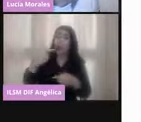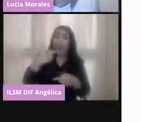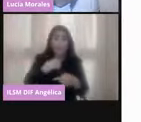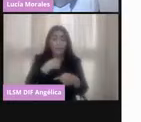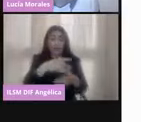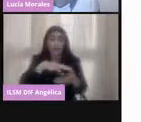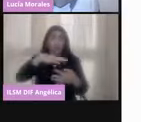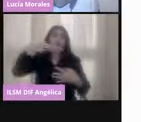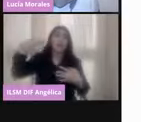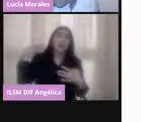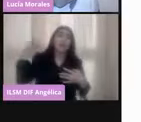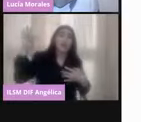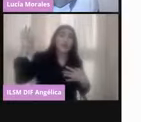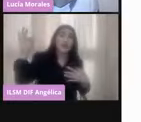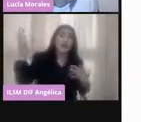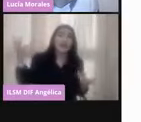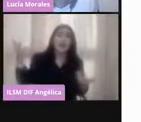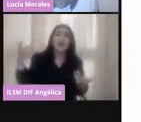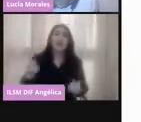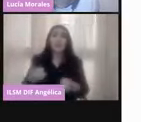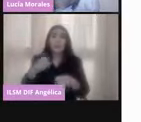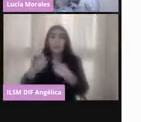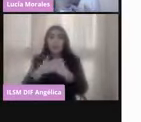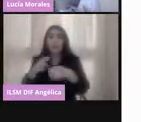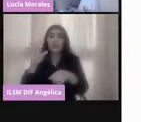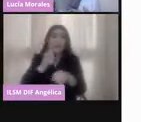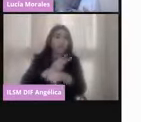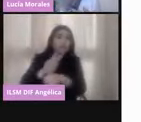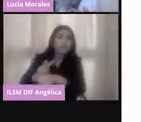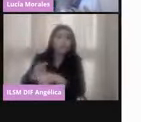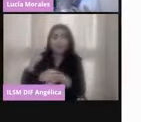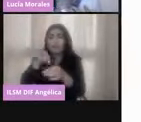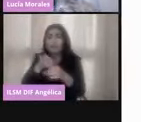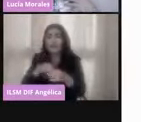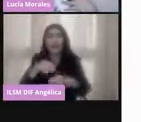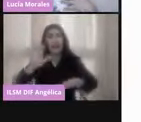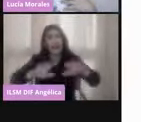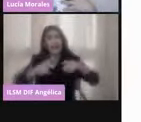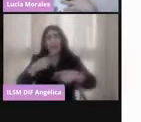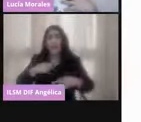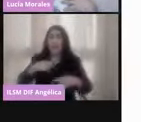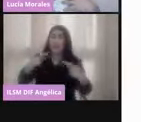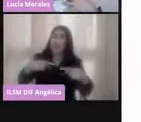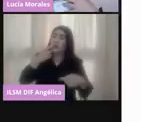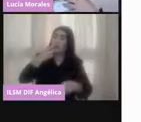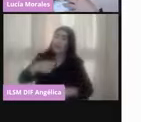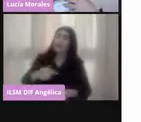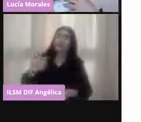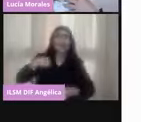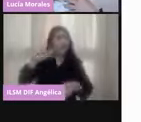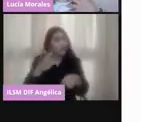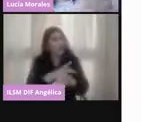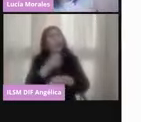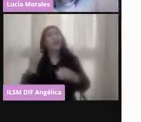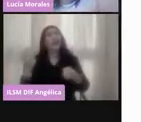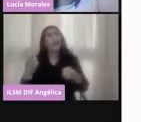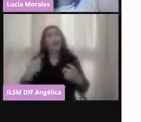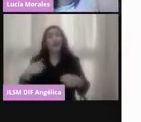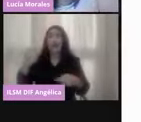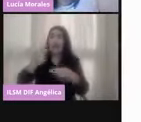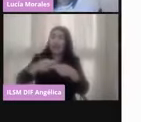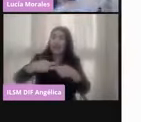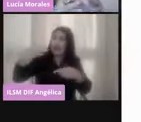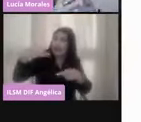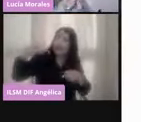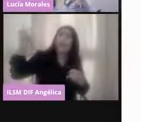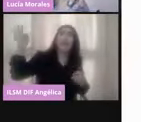funcionarios de casilla. Y mucha gente dice, ¿y yo por qué? ¿y a mí por qué? ¿quién me seleccionó? ¿con base en